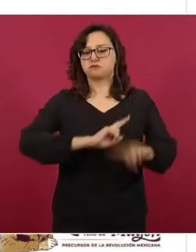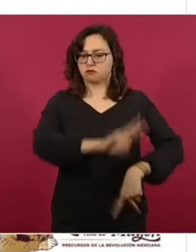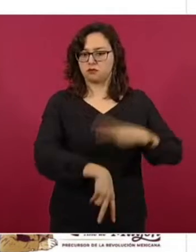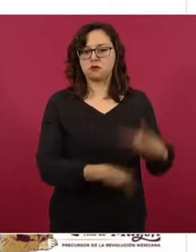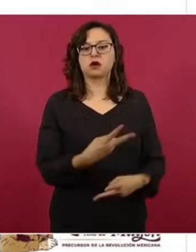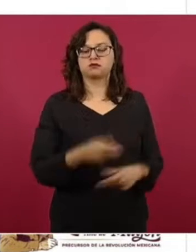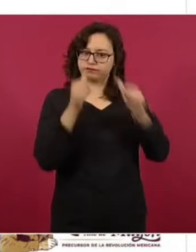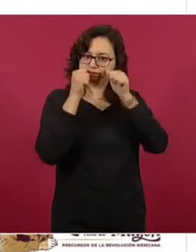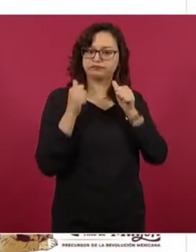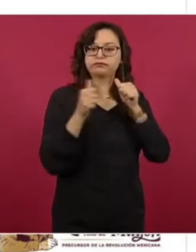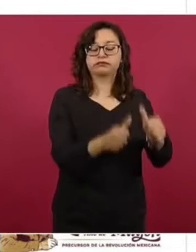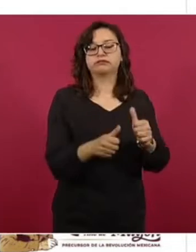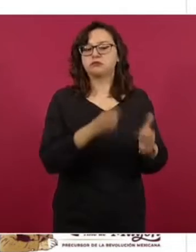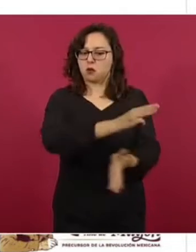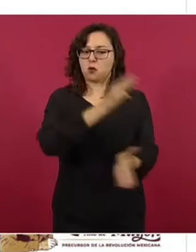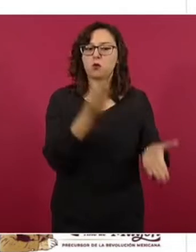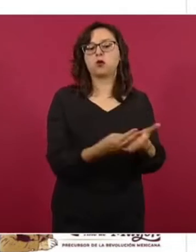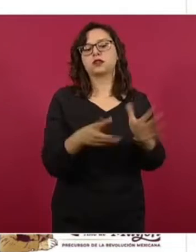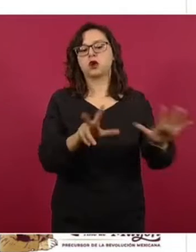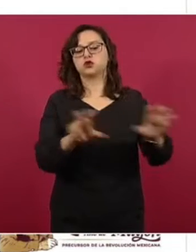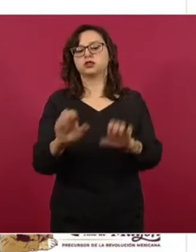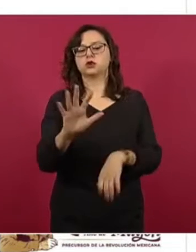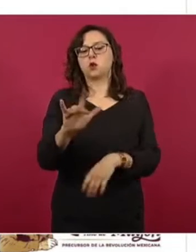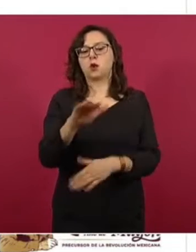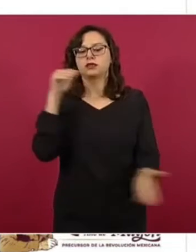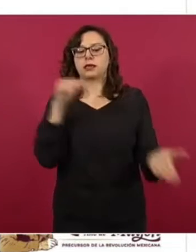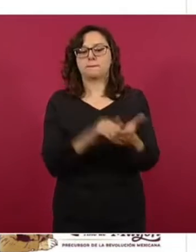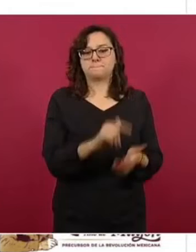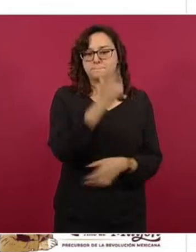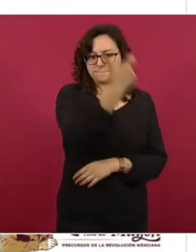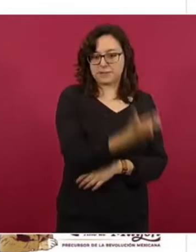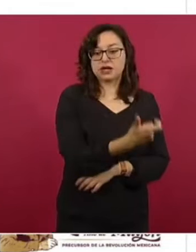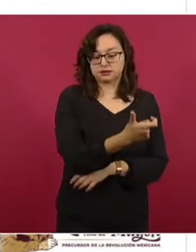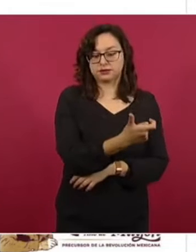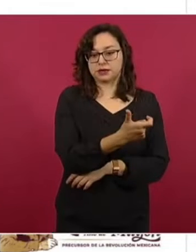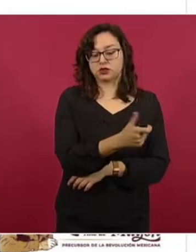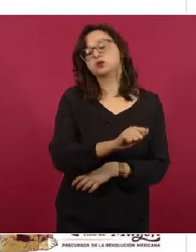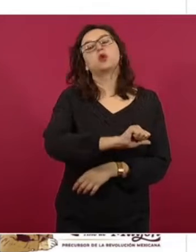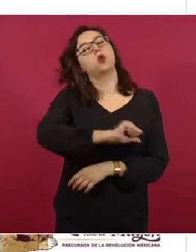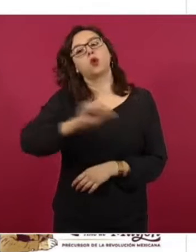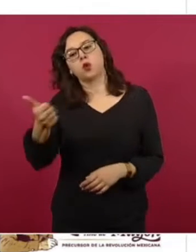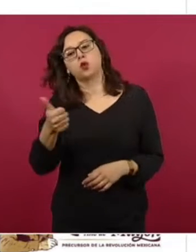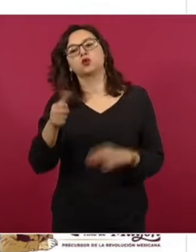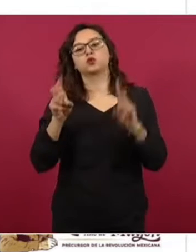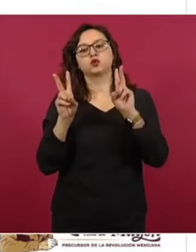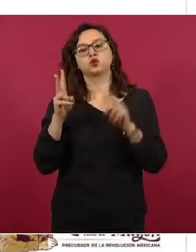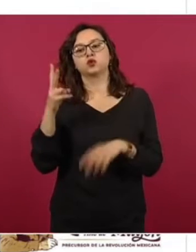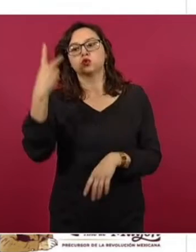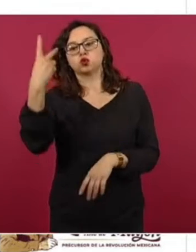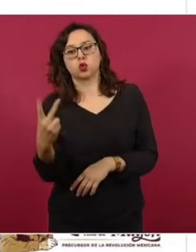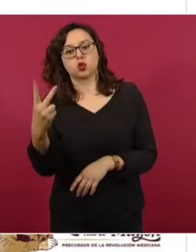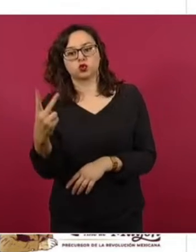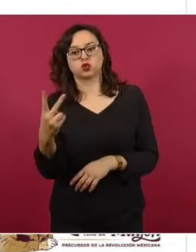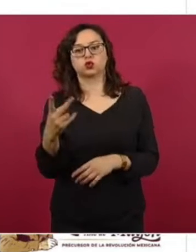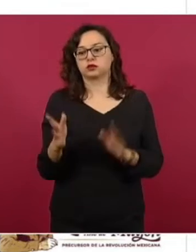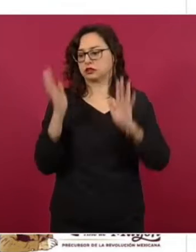de 850 mil pesos. Vamos también a ver que hubo dos que no se dejaron colocar los sellos, a